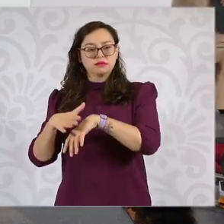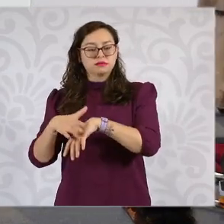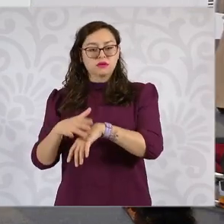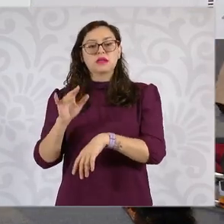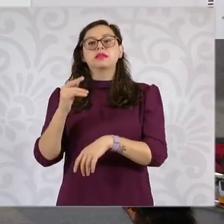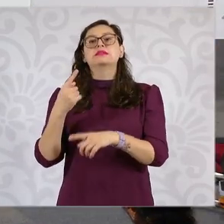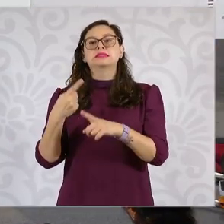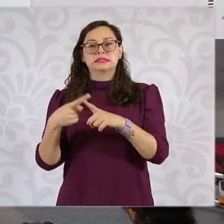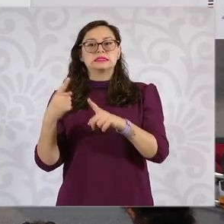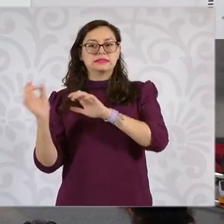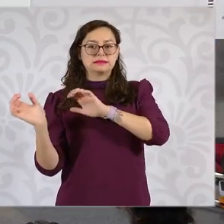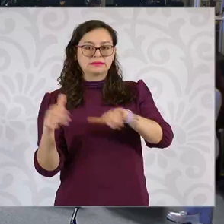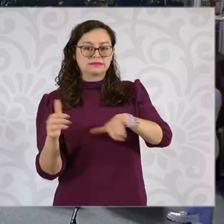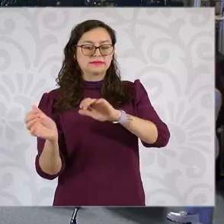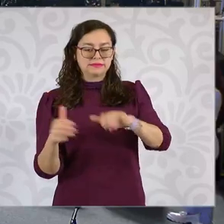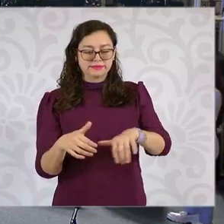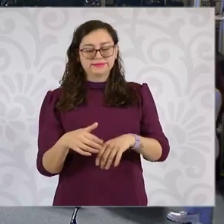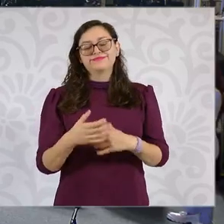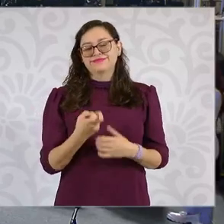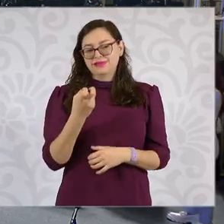Muchas gracias. Muchas